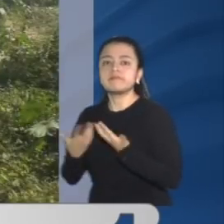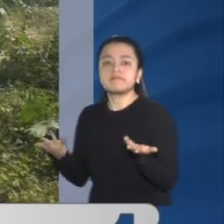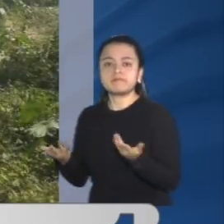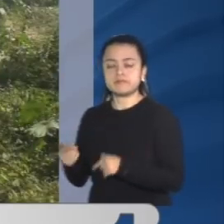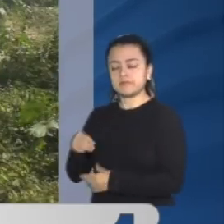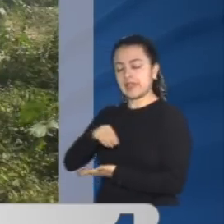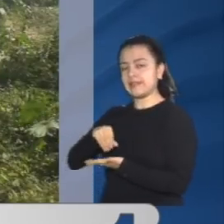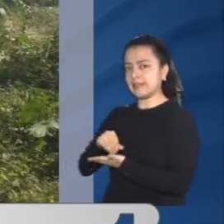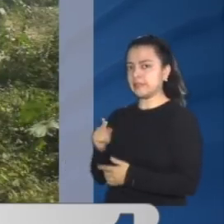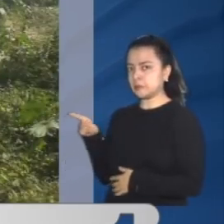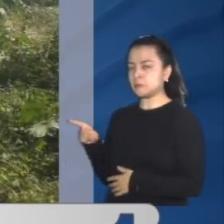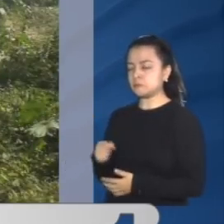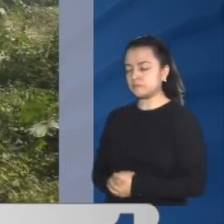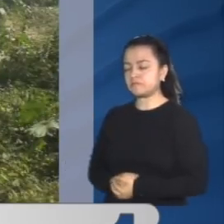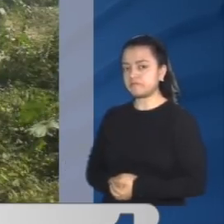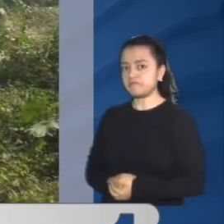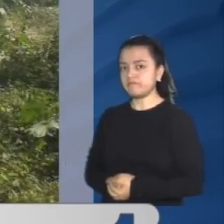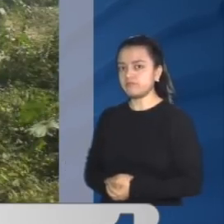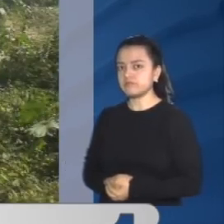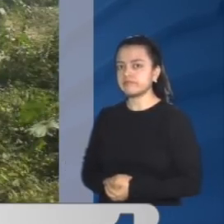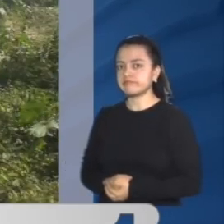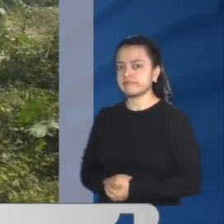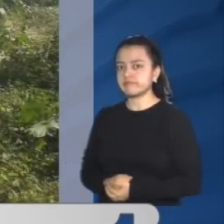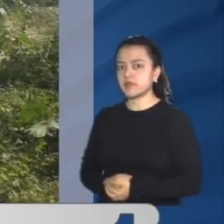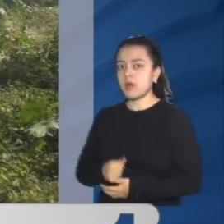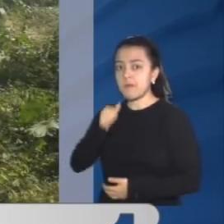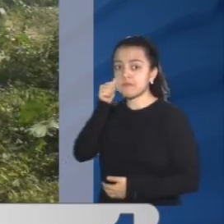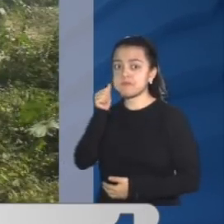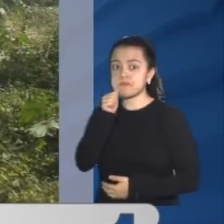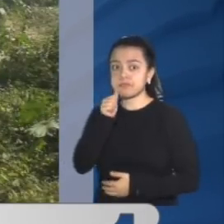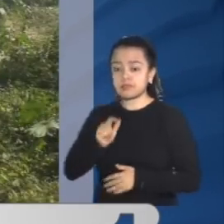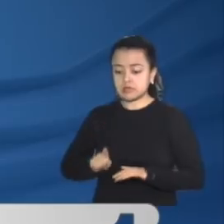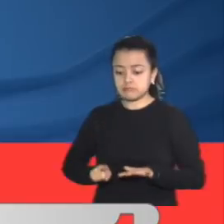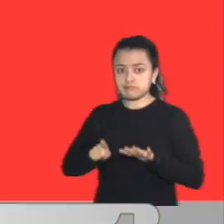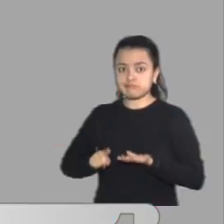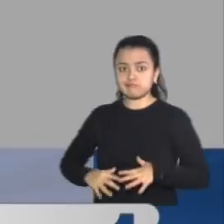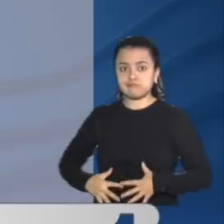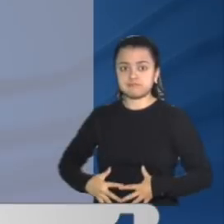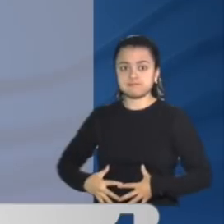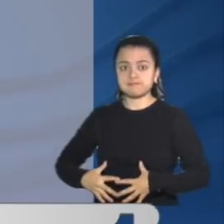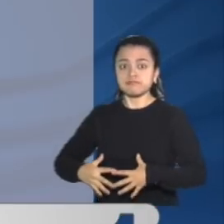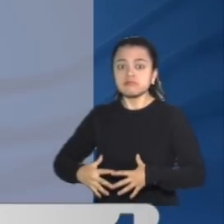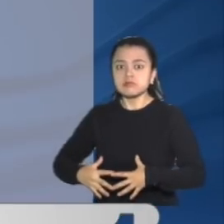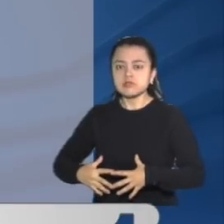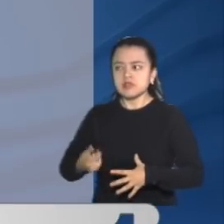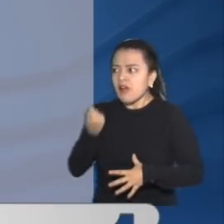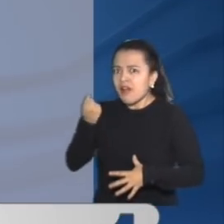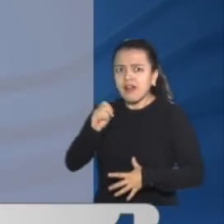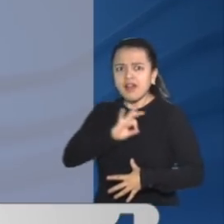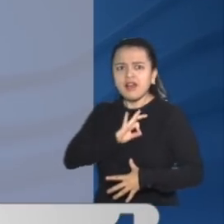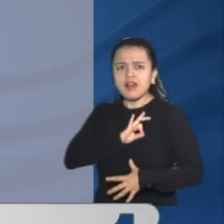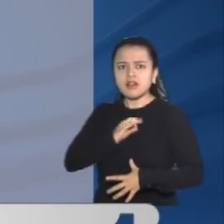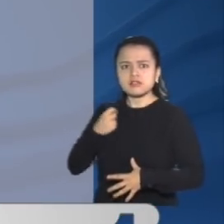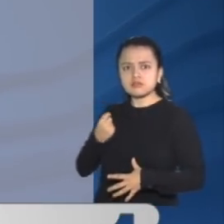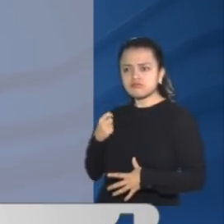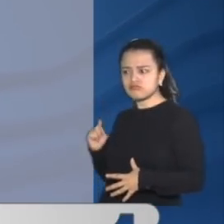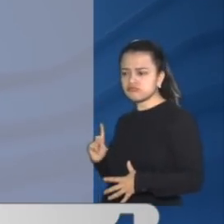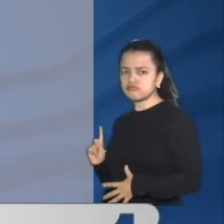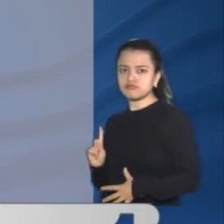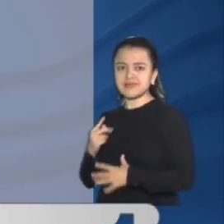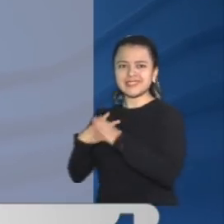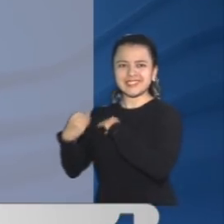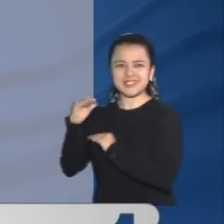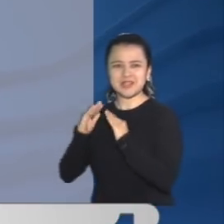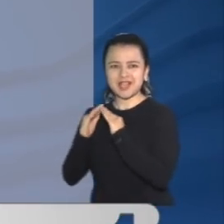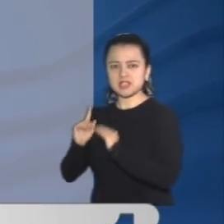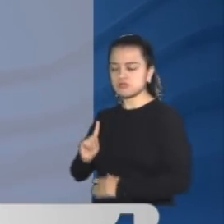la Universidad del Atlántico. Tenía seis meses de embarazo y el sábado, en horas de la tarde, salió de su residencia en el sur